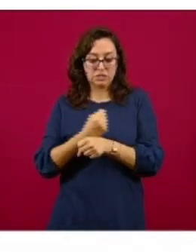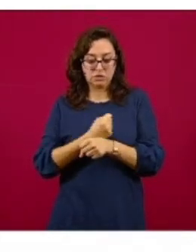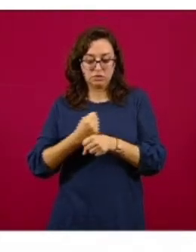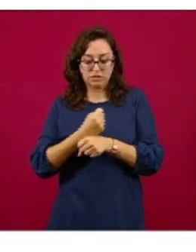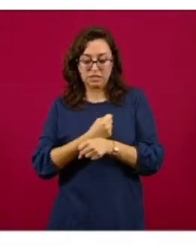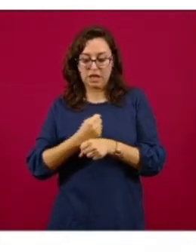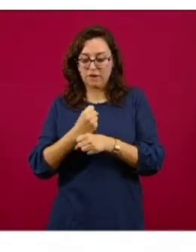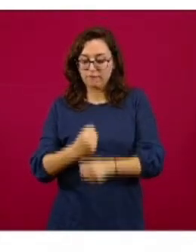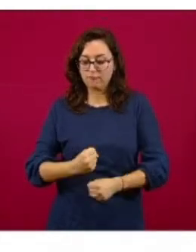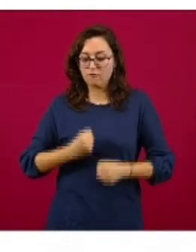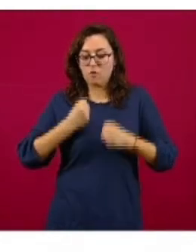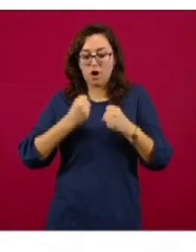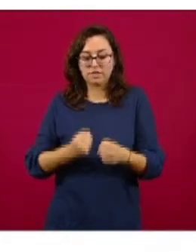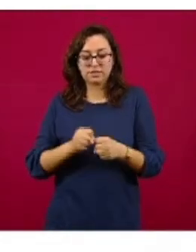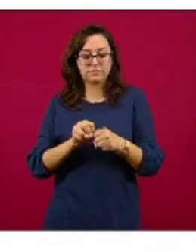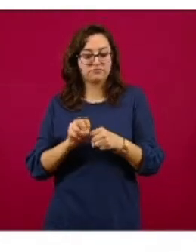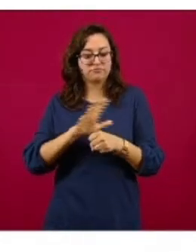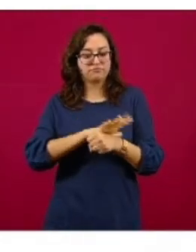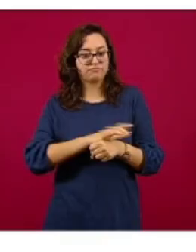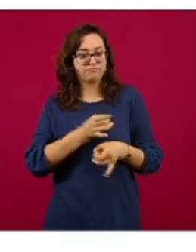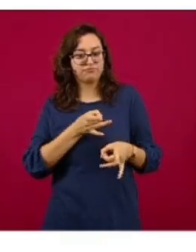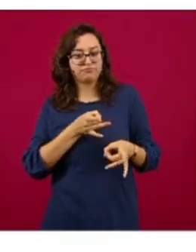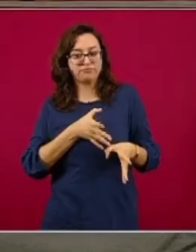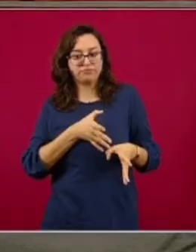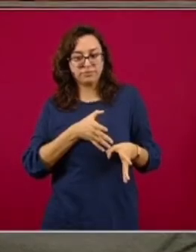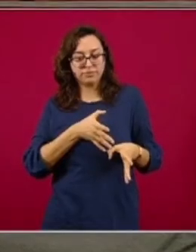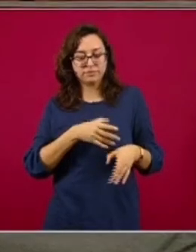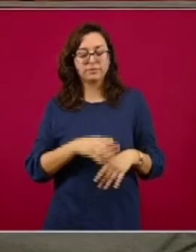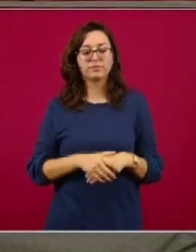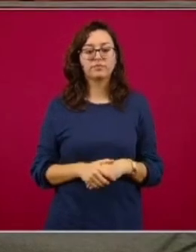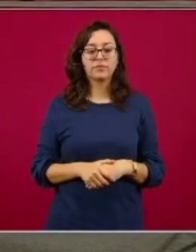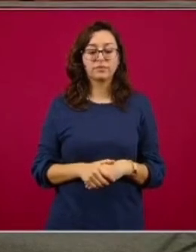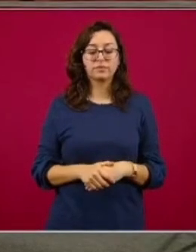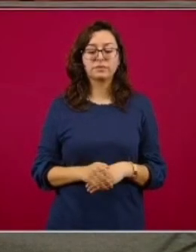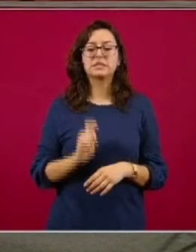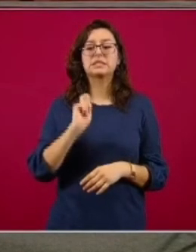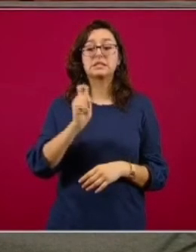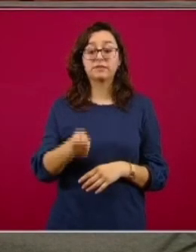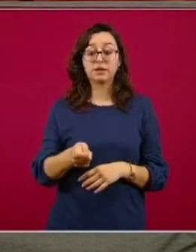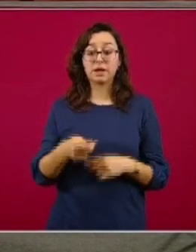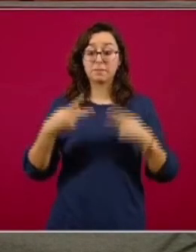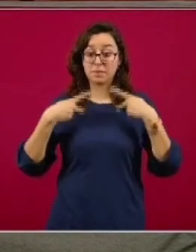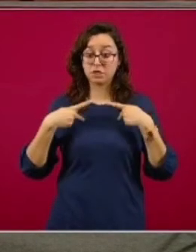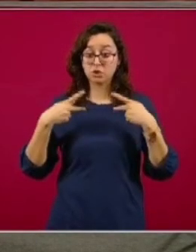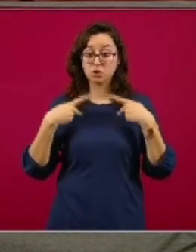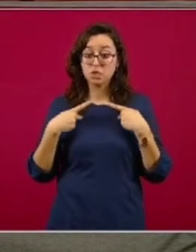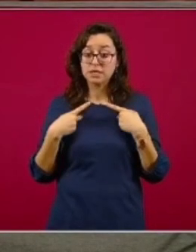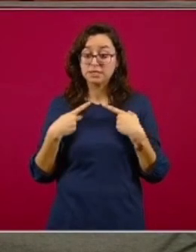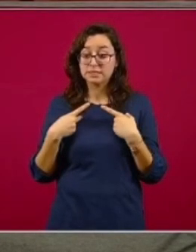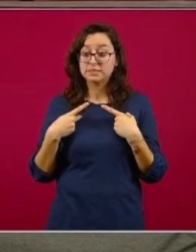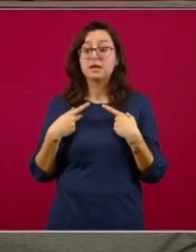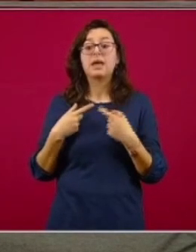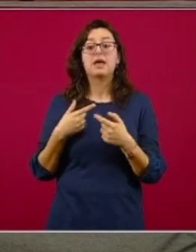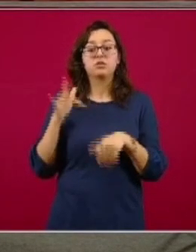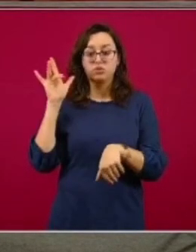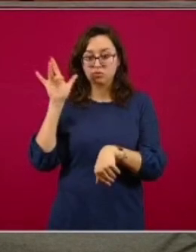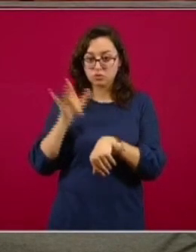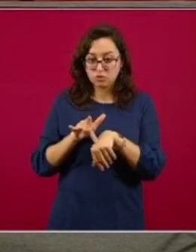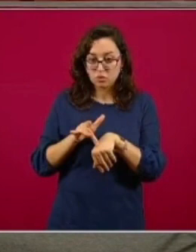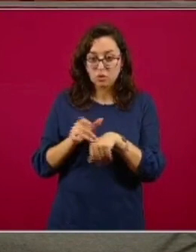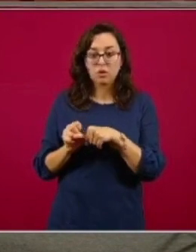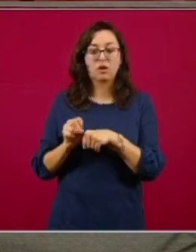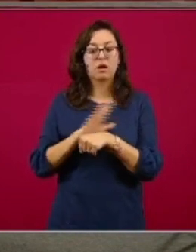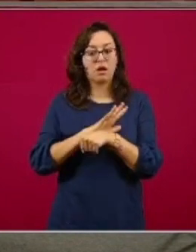-CoV-2 en México. En otras palabras, personas que estuvieron en contacto con el